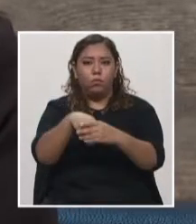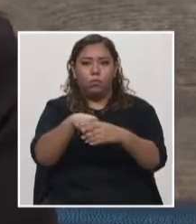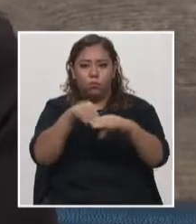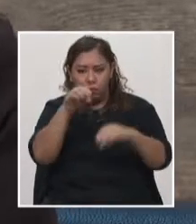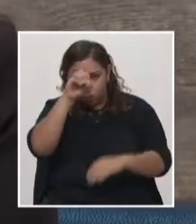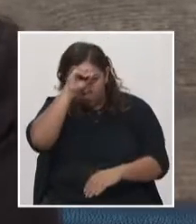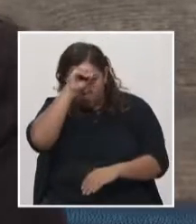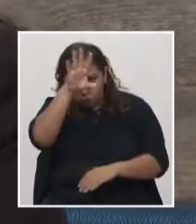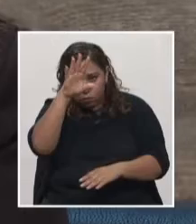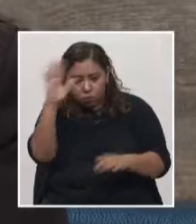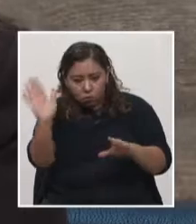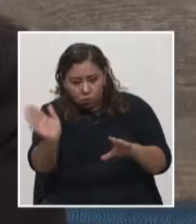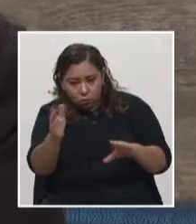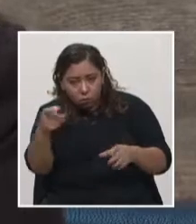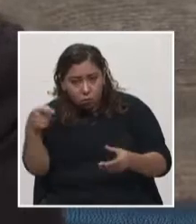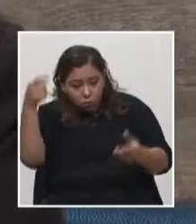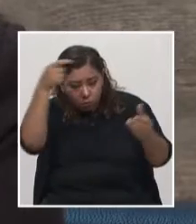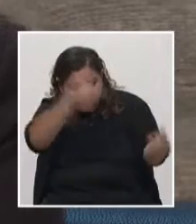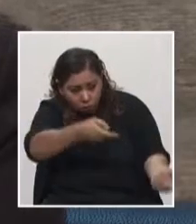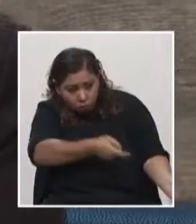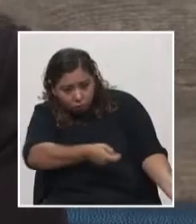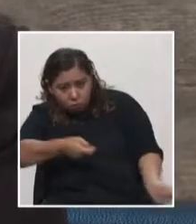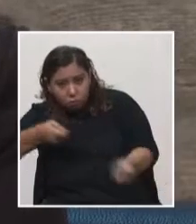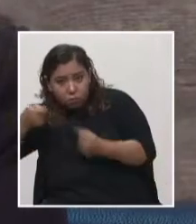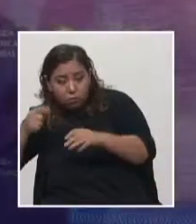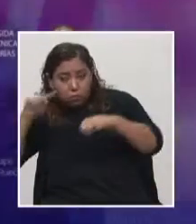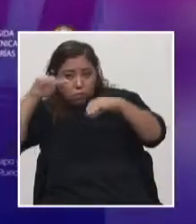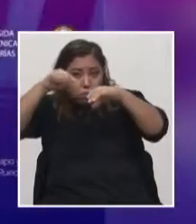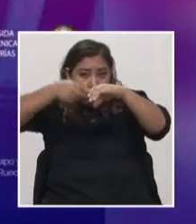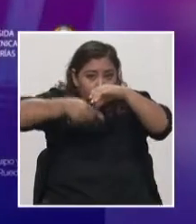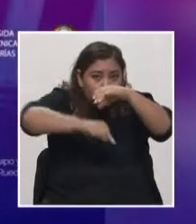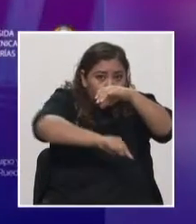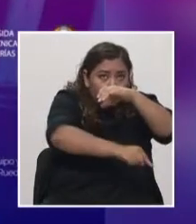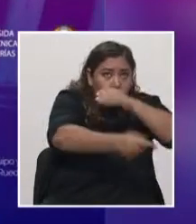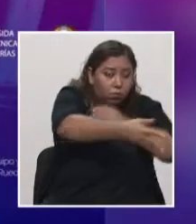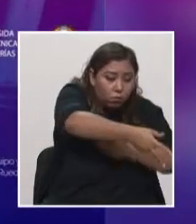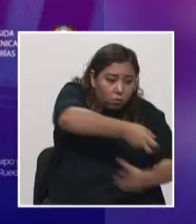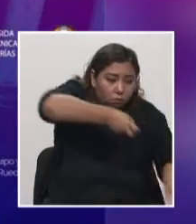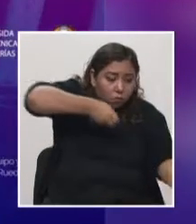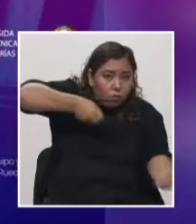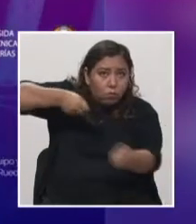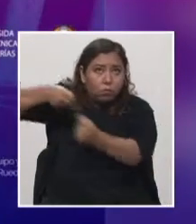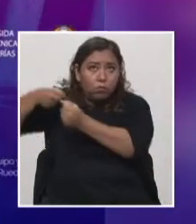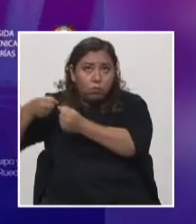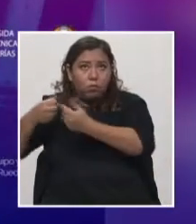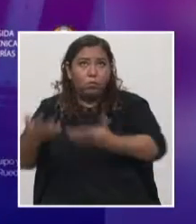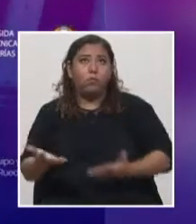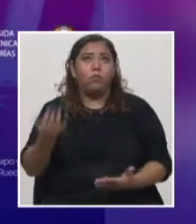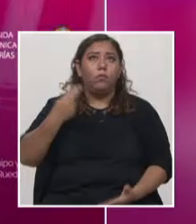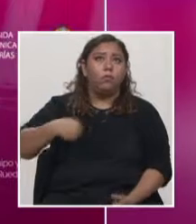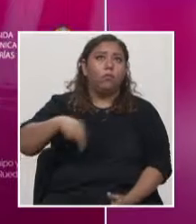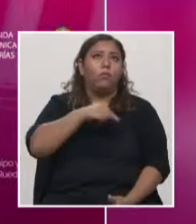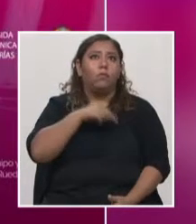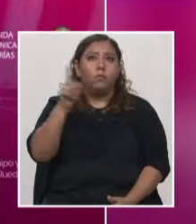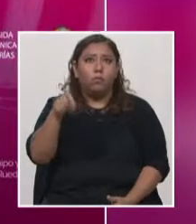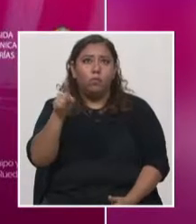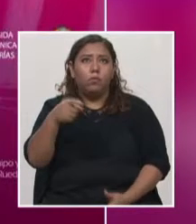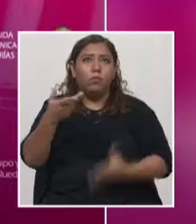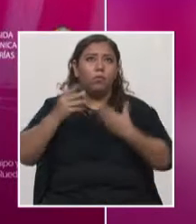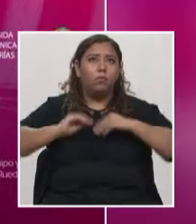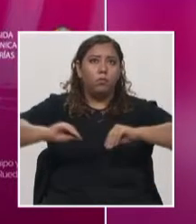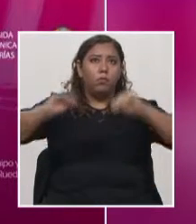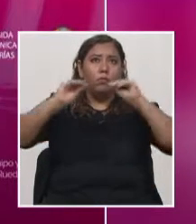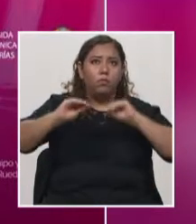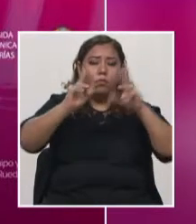en nuestro país y Honduras es un país minero. Entonces vimos la necesidad de formar profesionales en esta